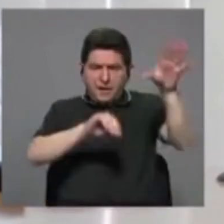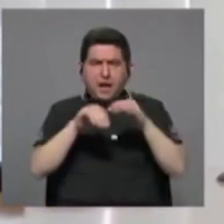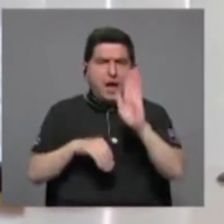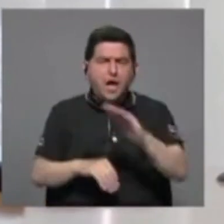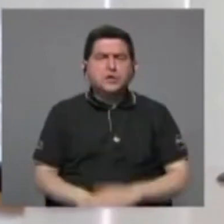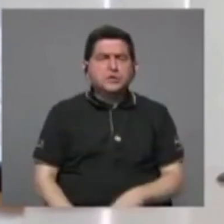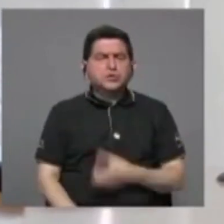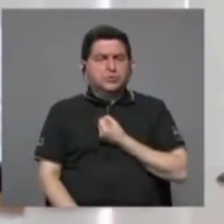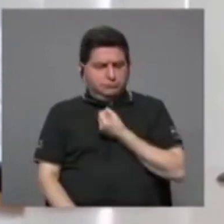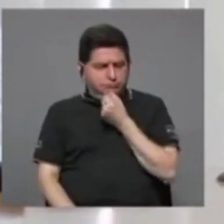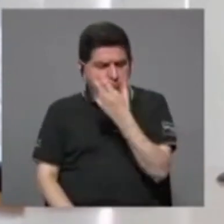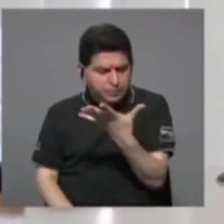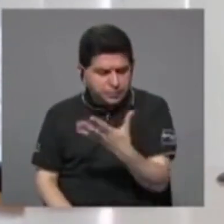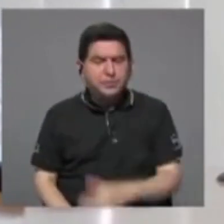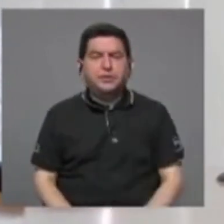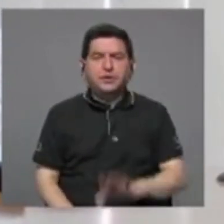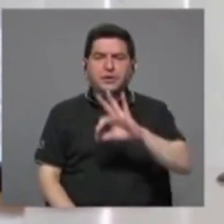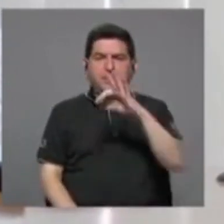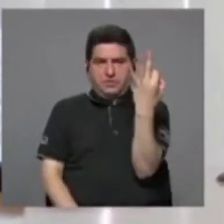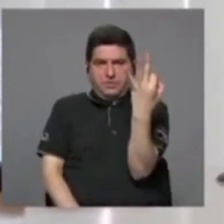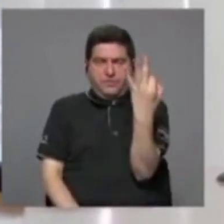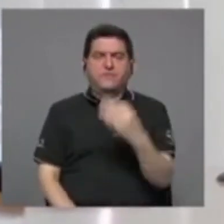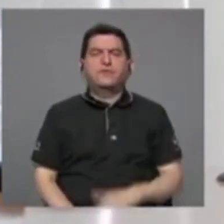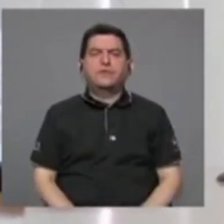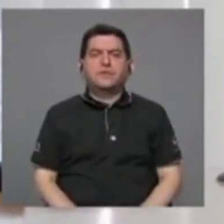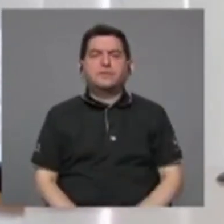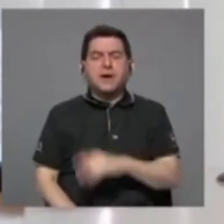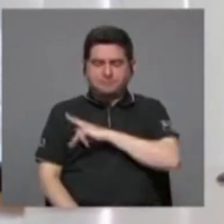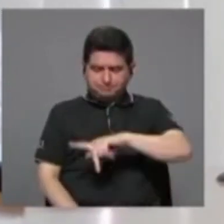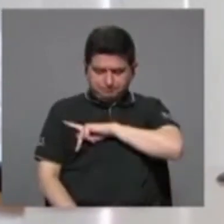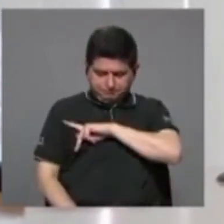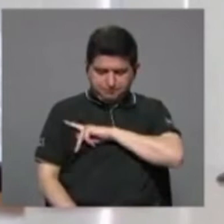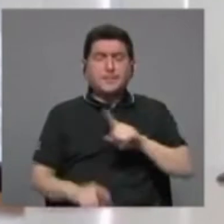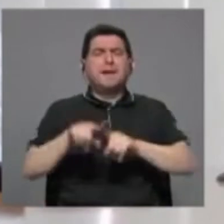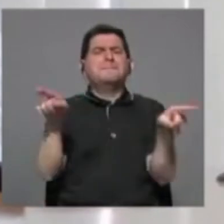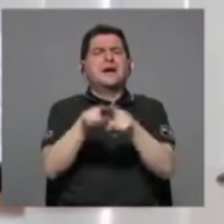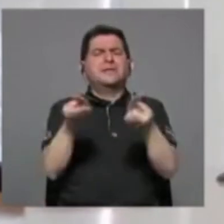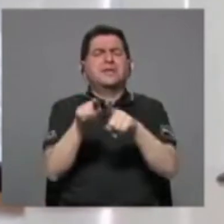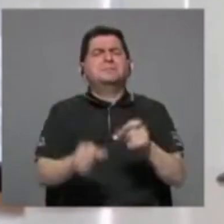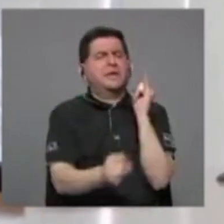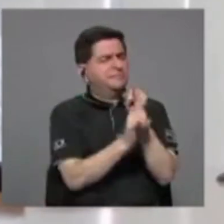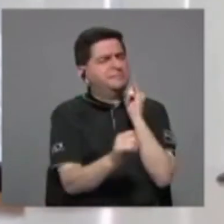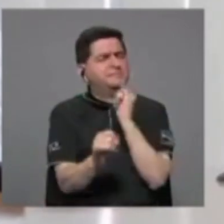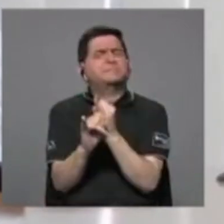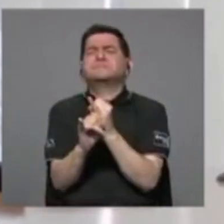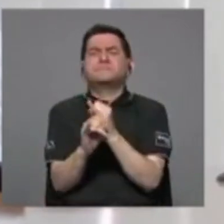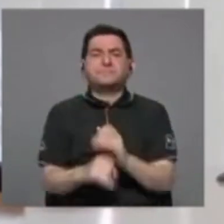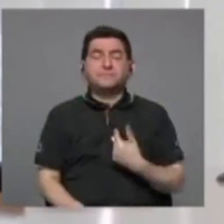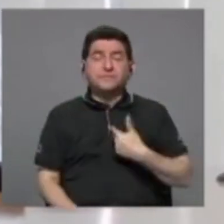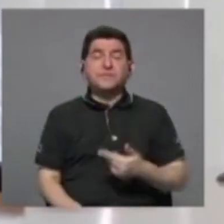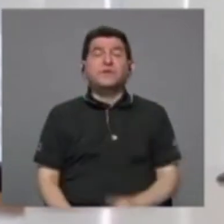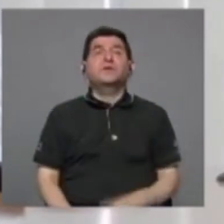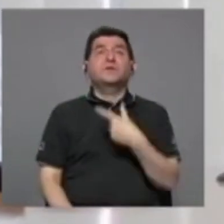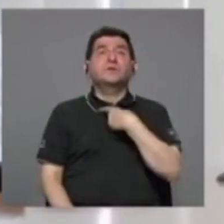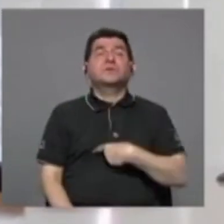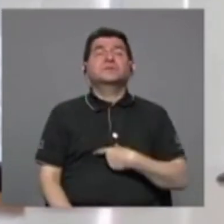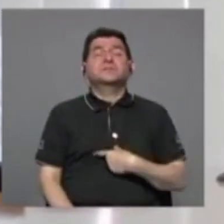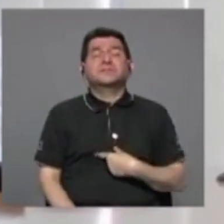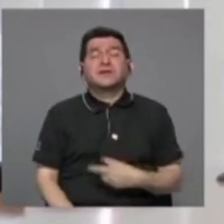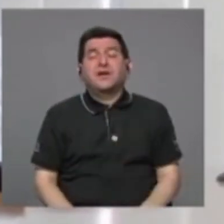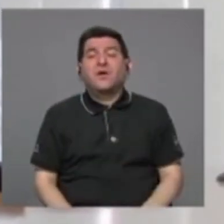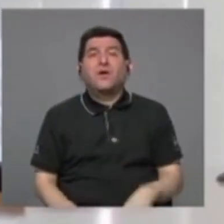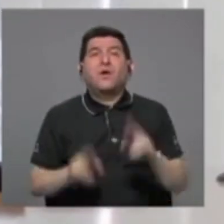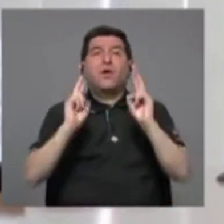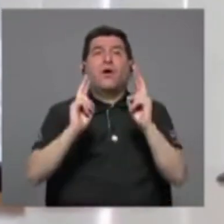expresiones, a título obviamente personal, pero también institucional, y desear que ojalá pase esta